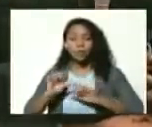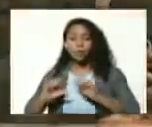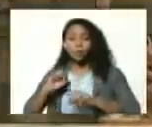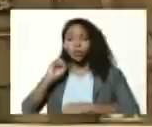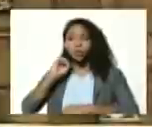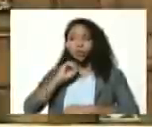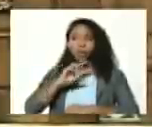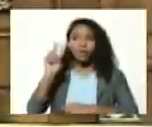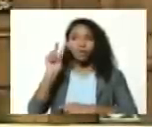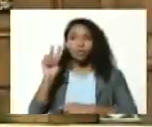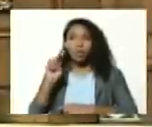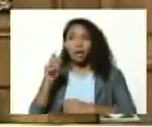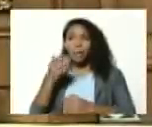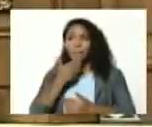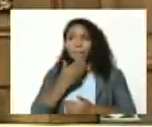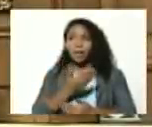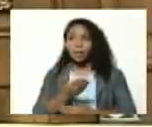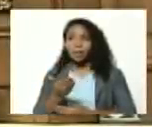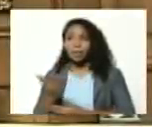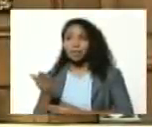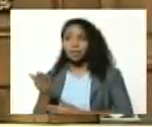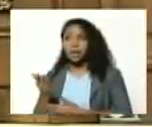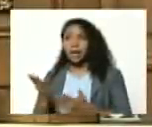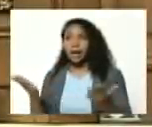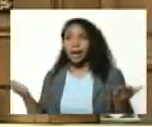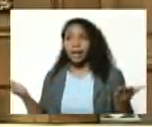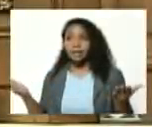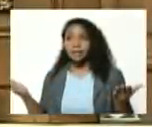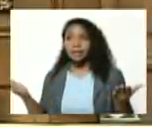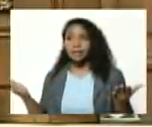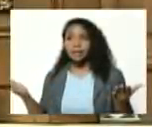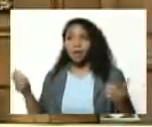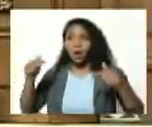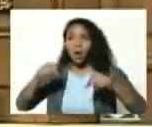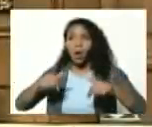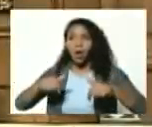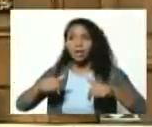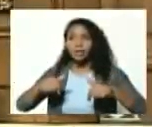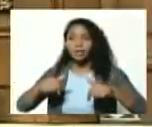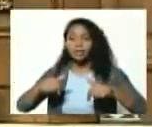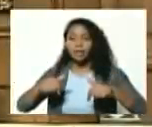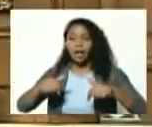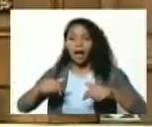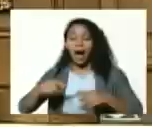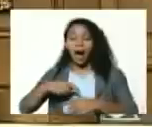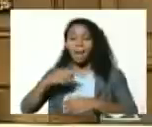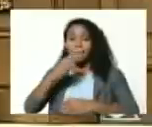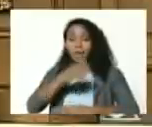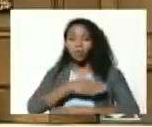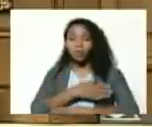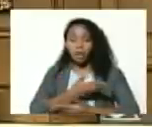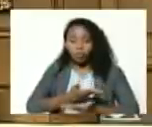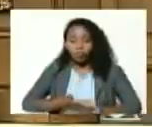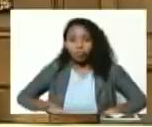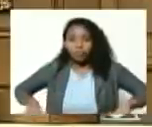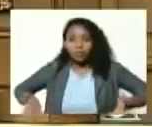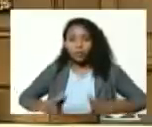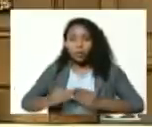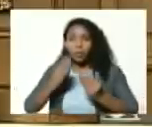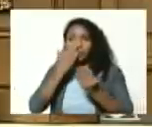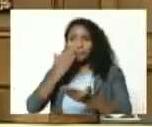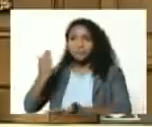venezolano que nos permite miren tener esta maravilla que hoy vamos a bautizar lo invito de manera muy